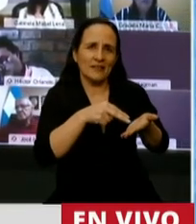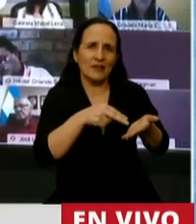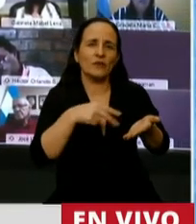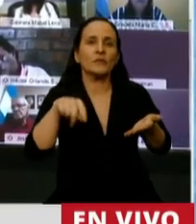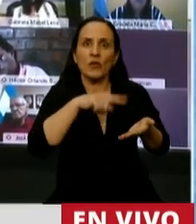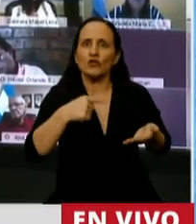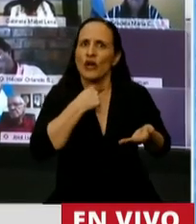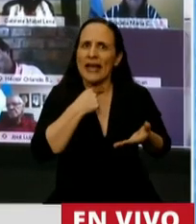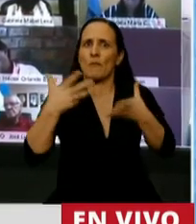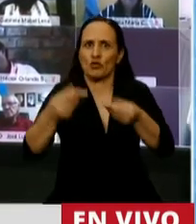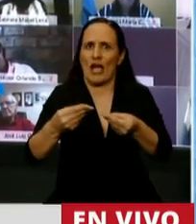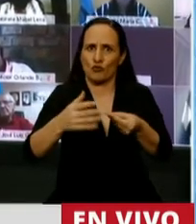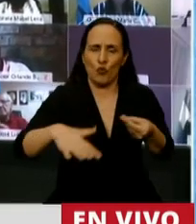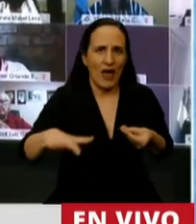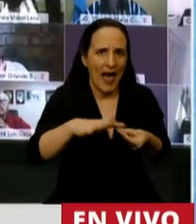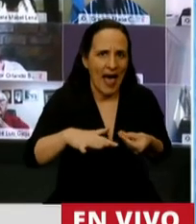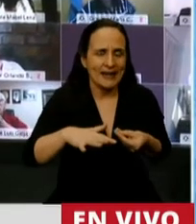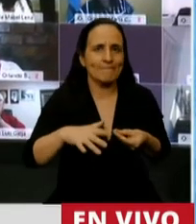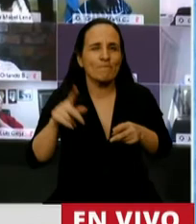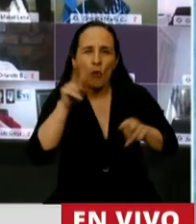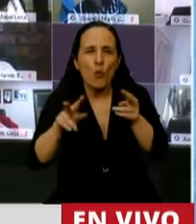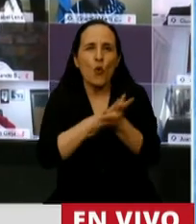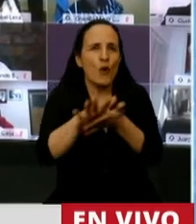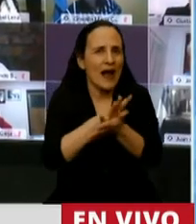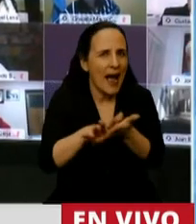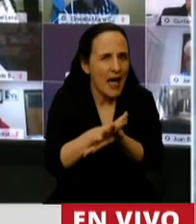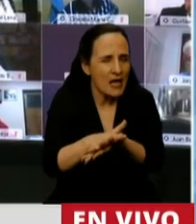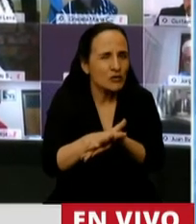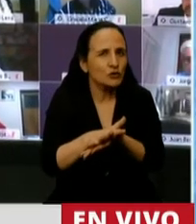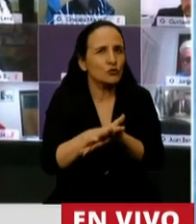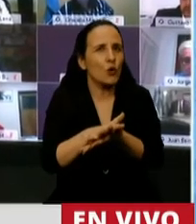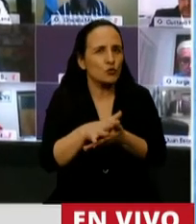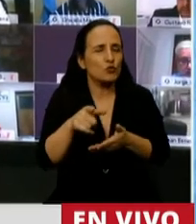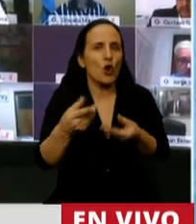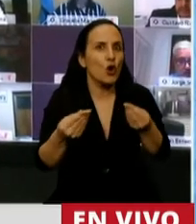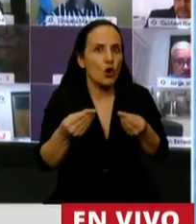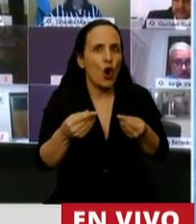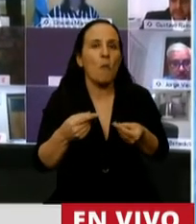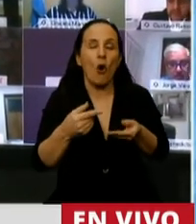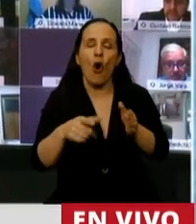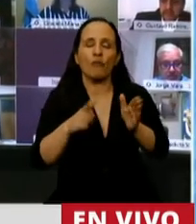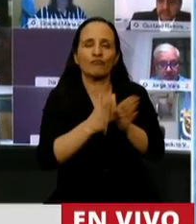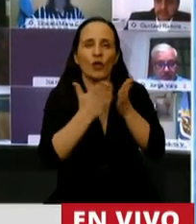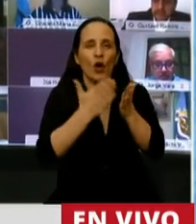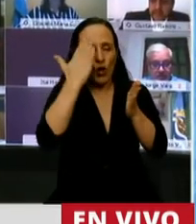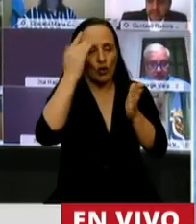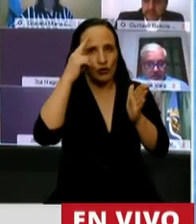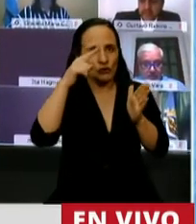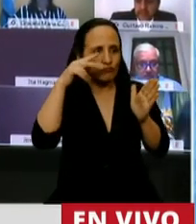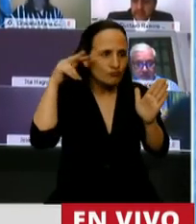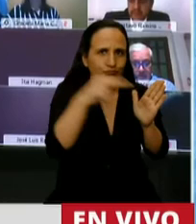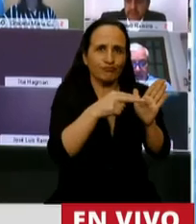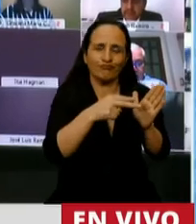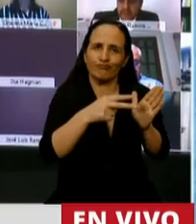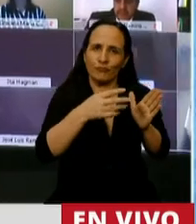de ponerle nombre, de acordar una salida cumpliendo haciendo cumplir la Constitución. Es una función responsable. A su vez